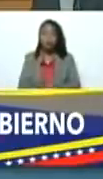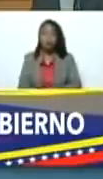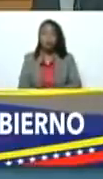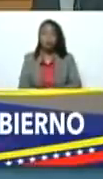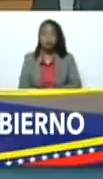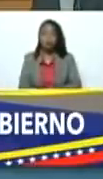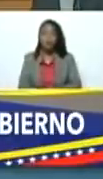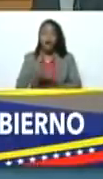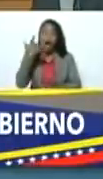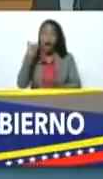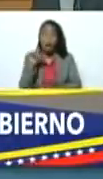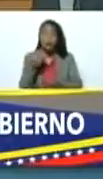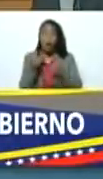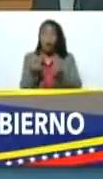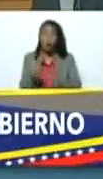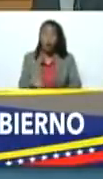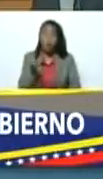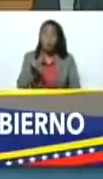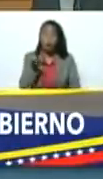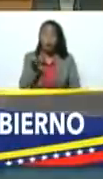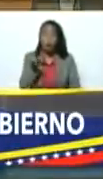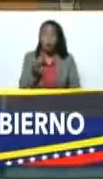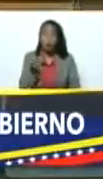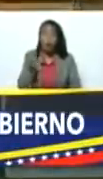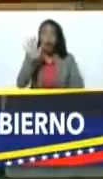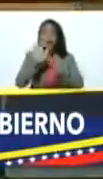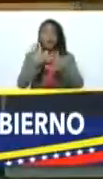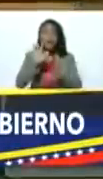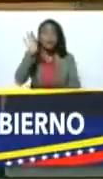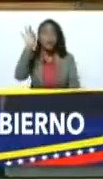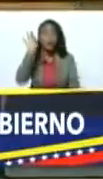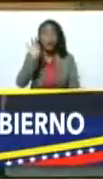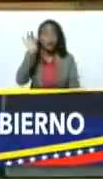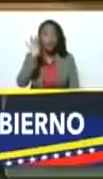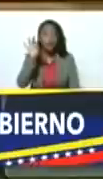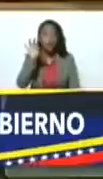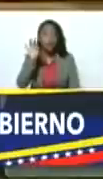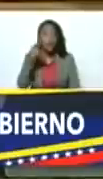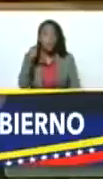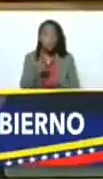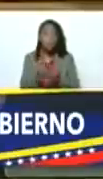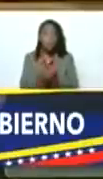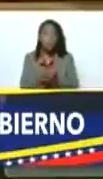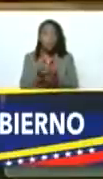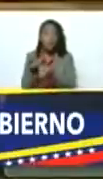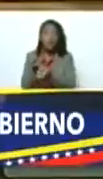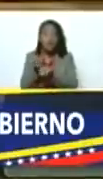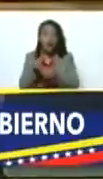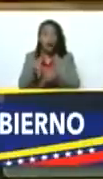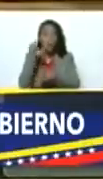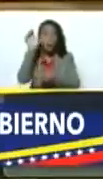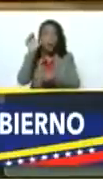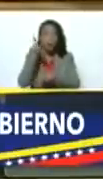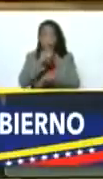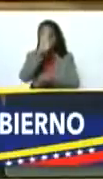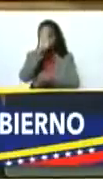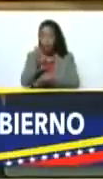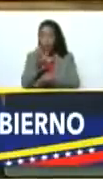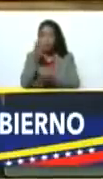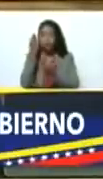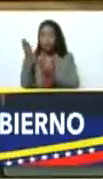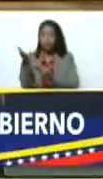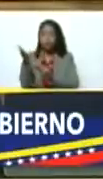El 15% del impuesto del IVA que se cobra en el país va directamente